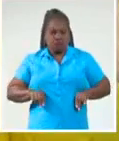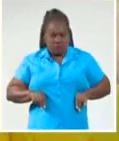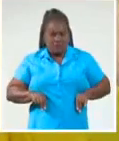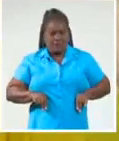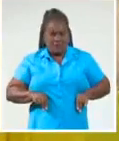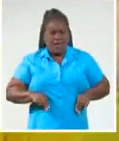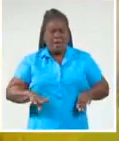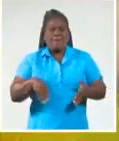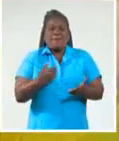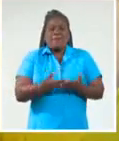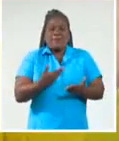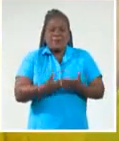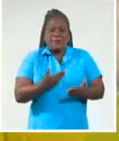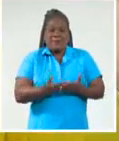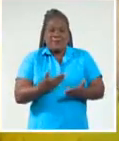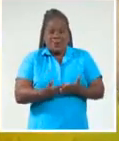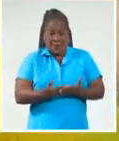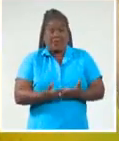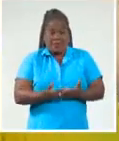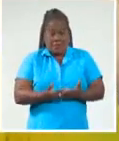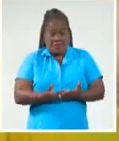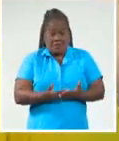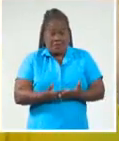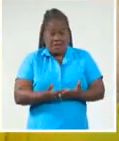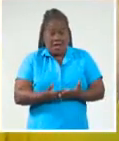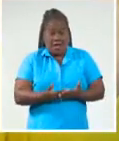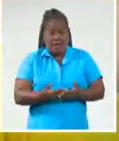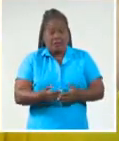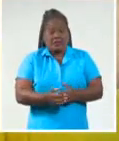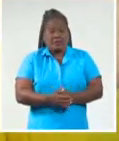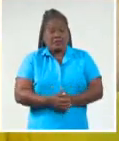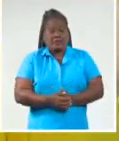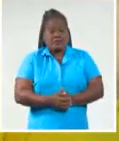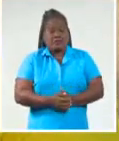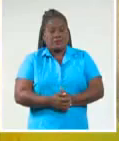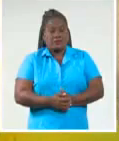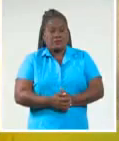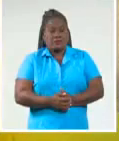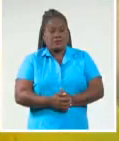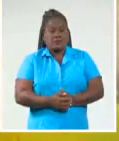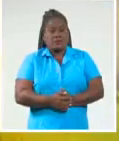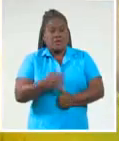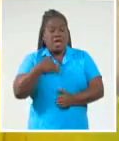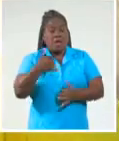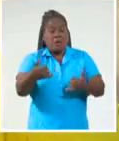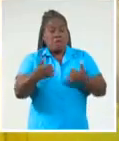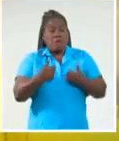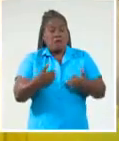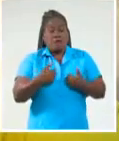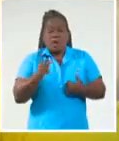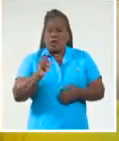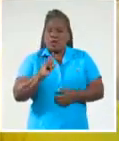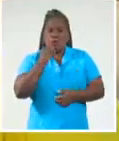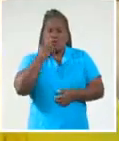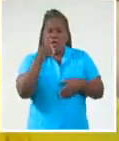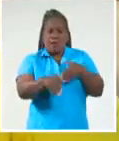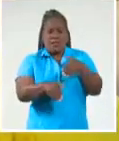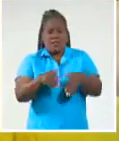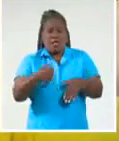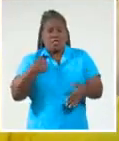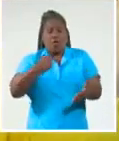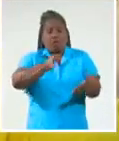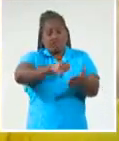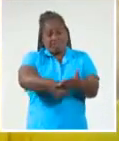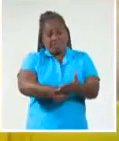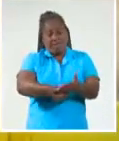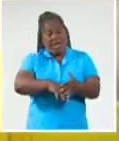propuesta, ya que con la documentación se estaba cerrando un poco unos días. Pero nos informaron ahí que no podía participar, ya que había firmado con el club.